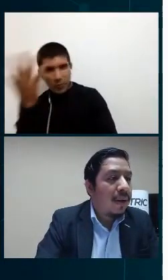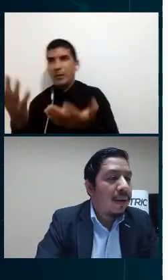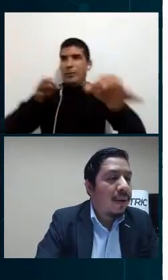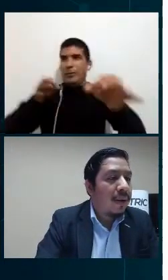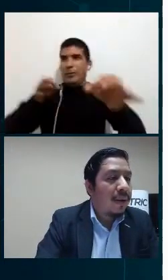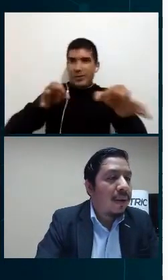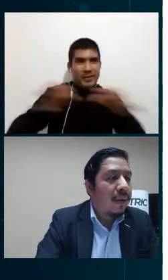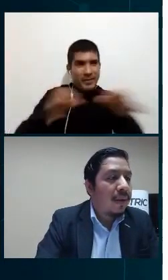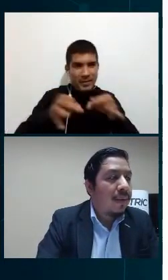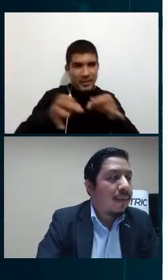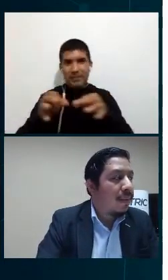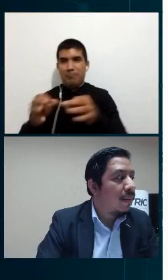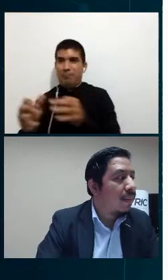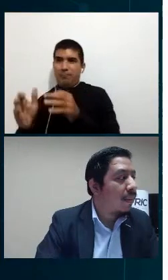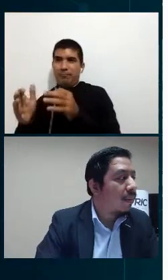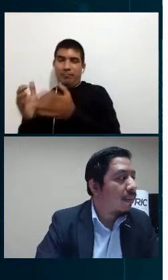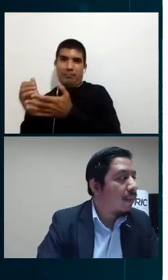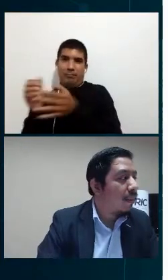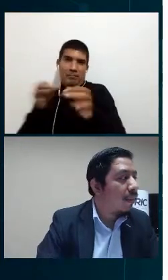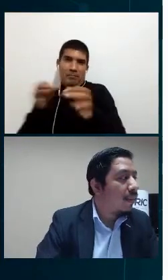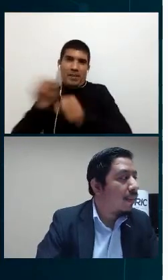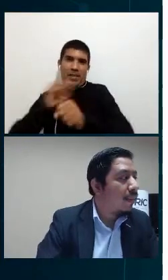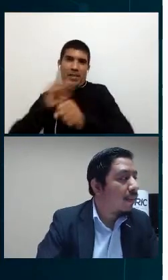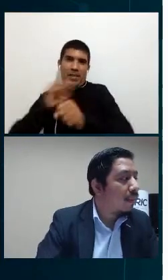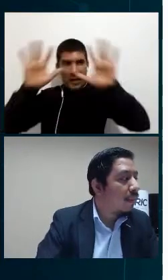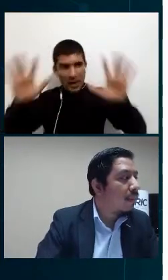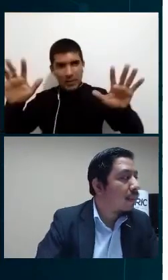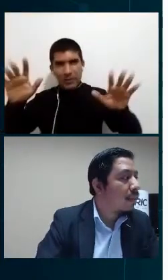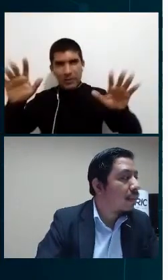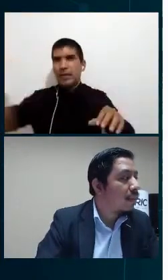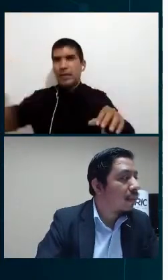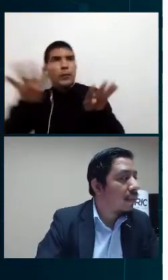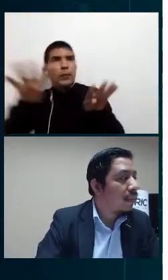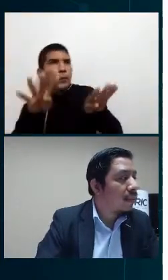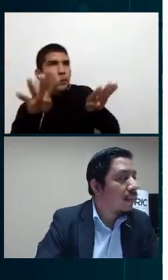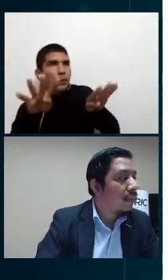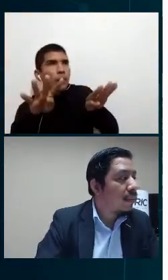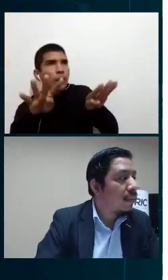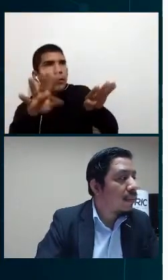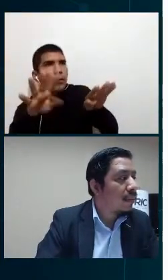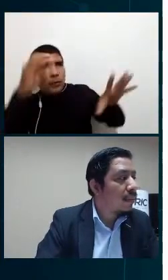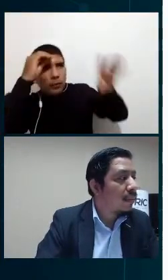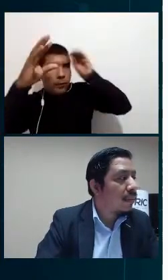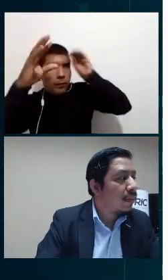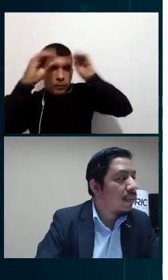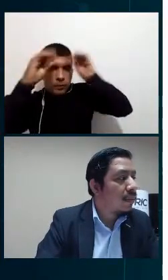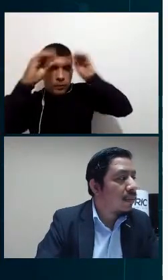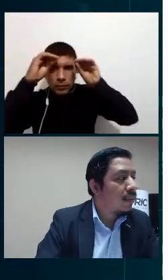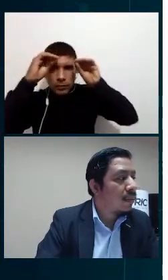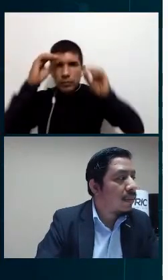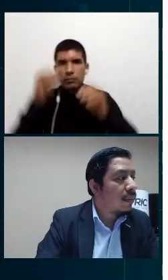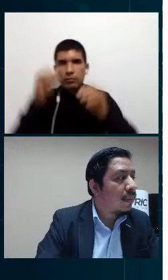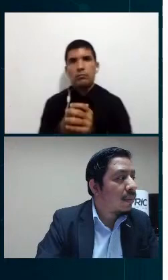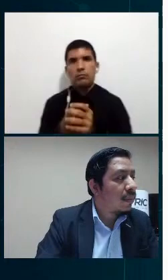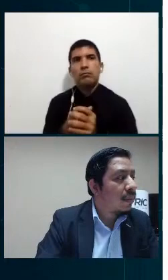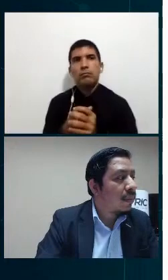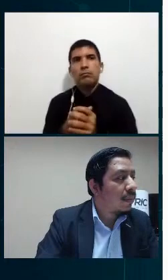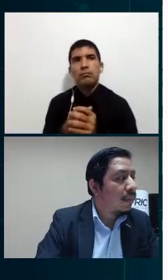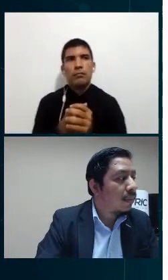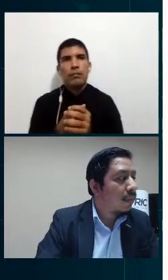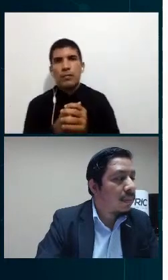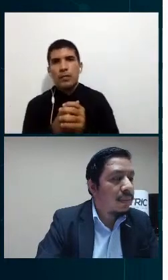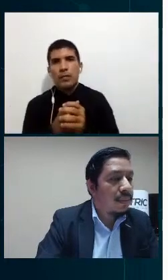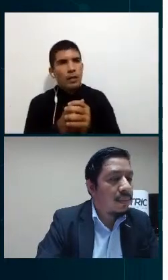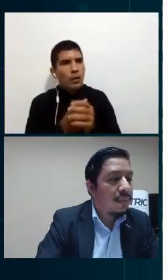¿qué es la medición inteligente? es un sistema de medición avanzada que mide registra y almacena los datos